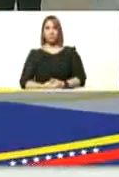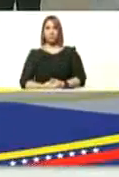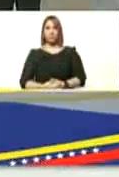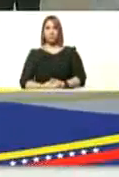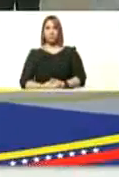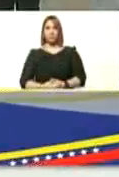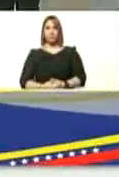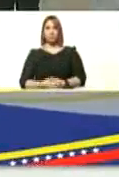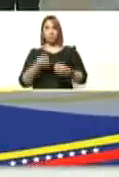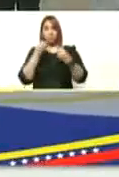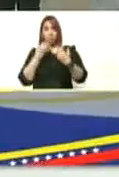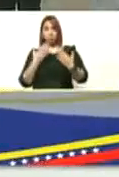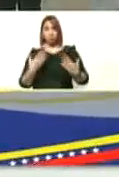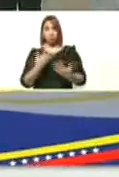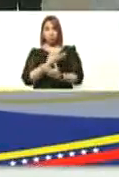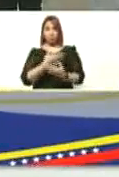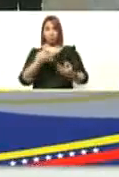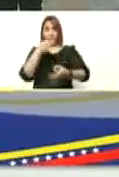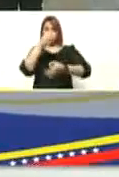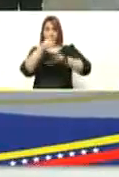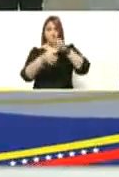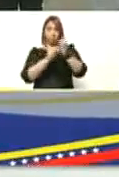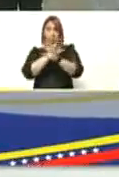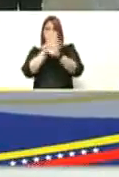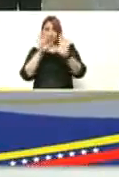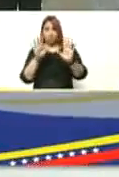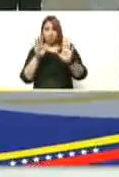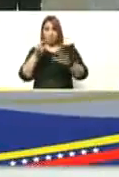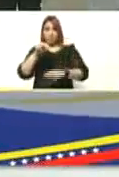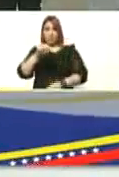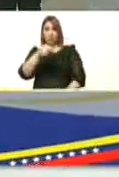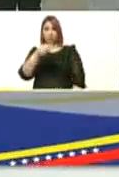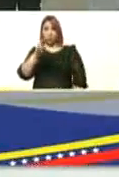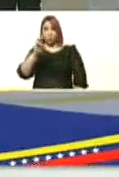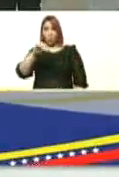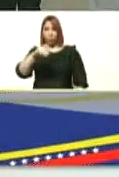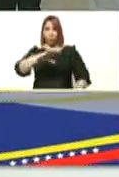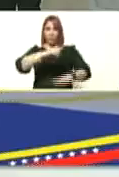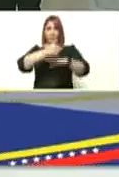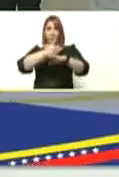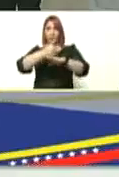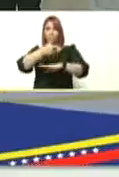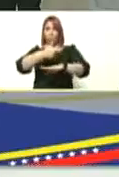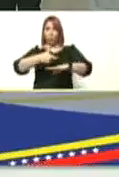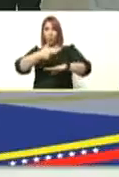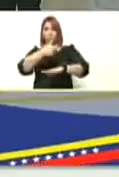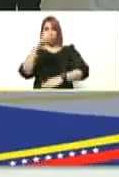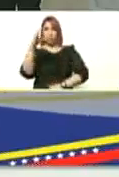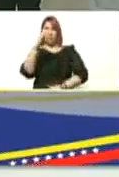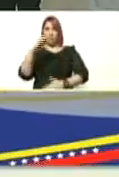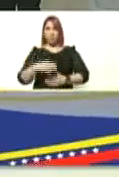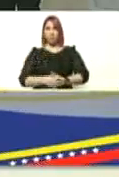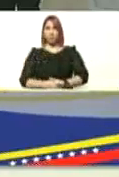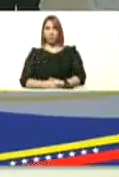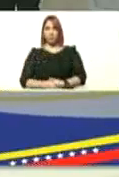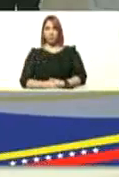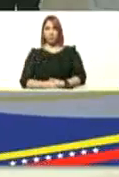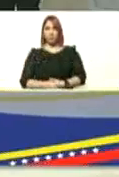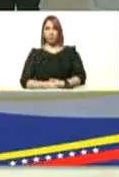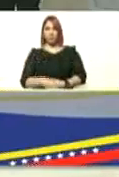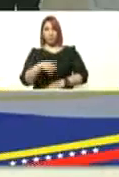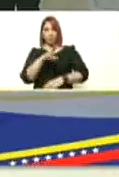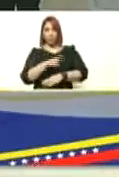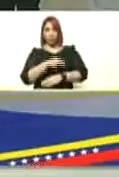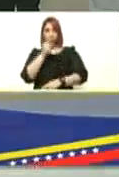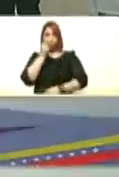bueno excelente explicación de Nahum Fernández jefa jefe de gobierno de Caracas del doctor